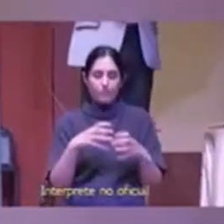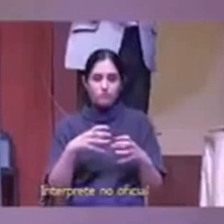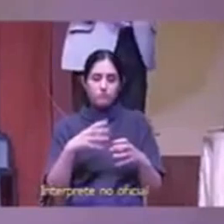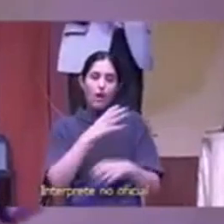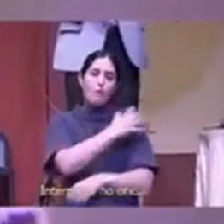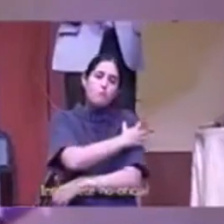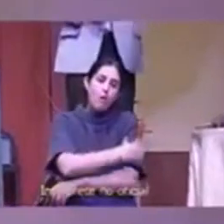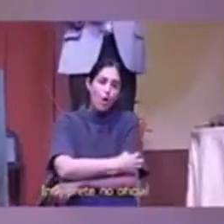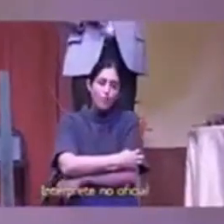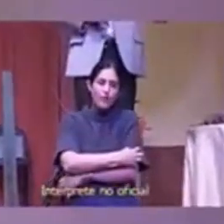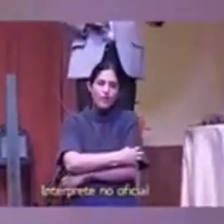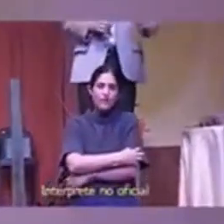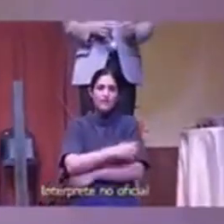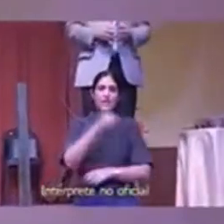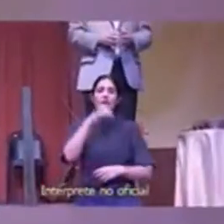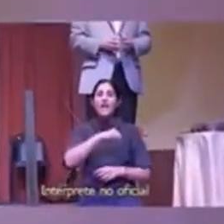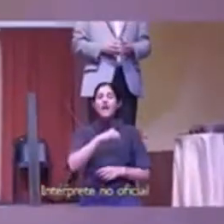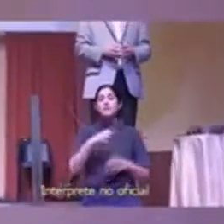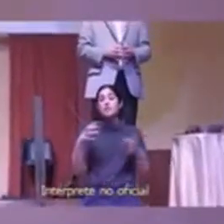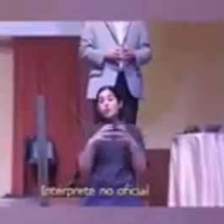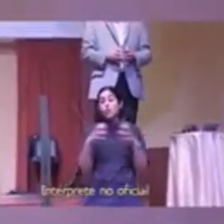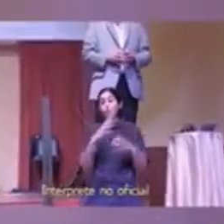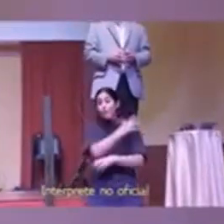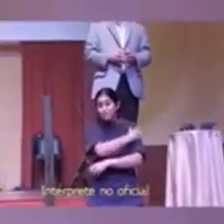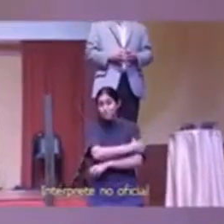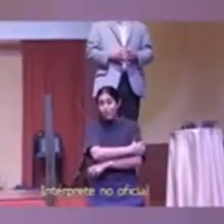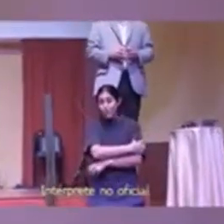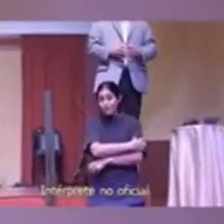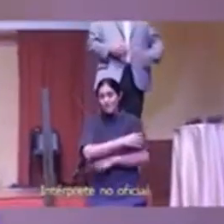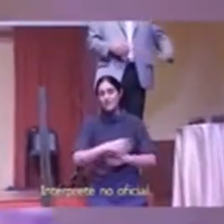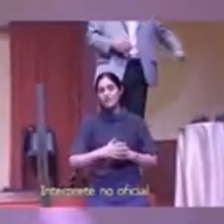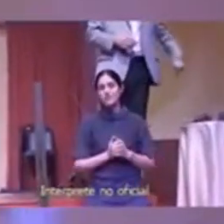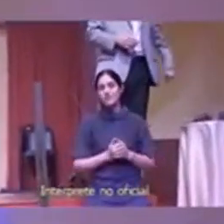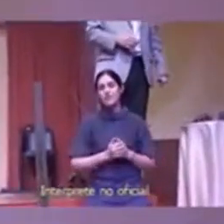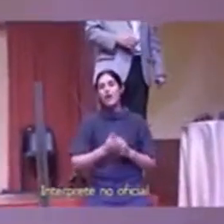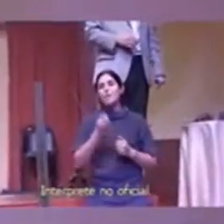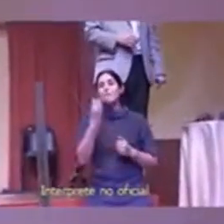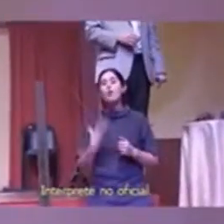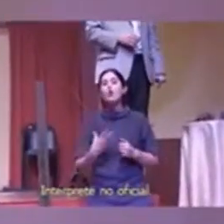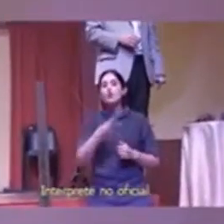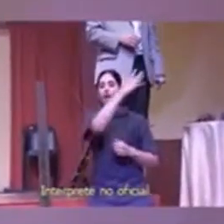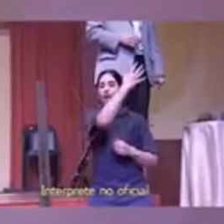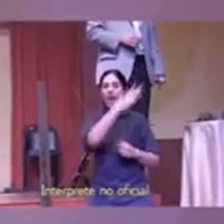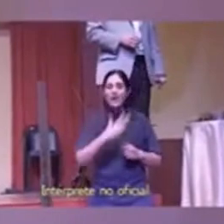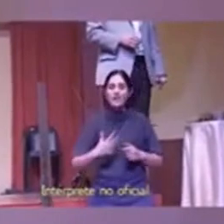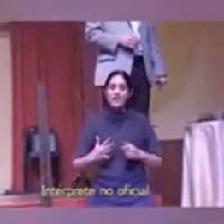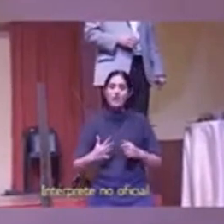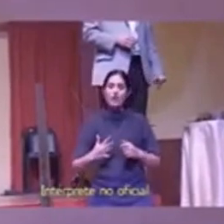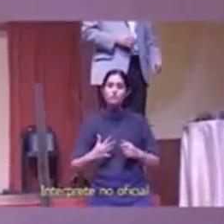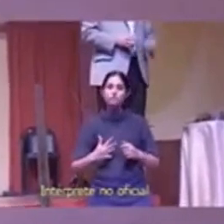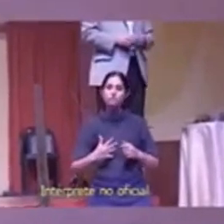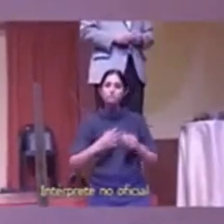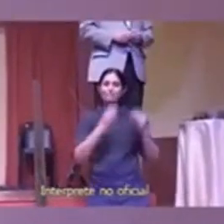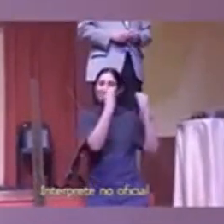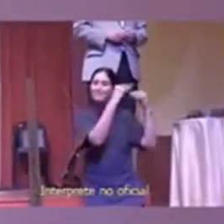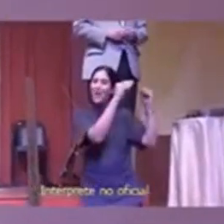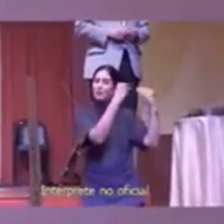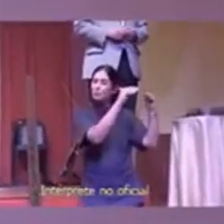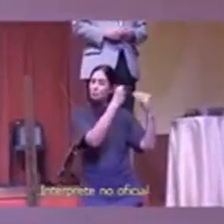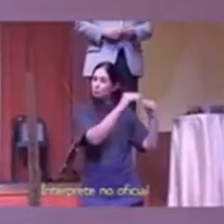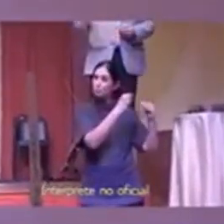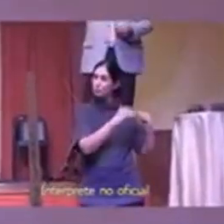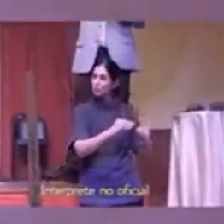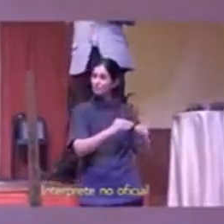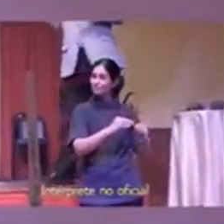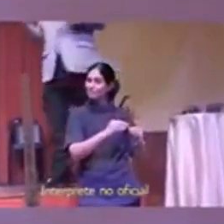y comunidad es pobre porque el río está